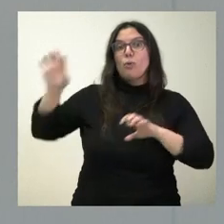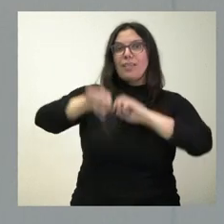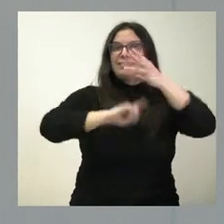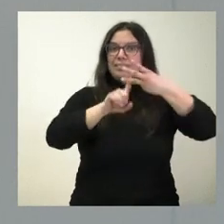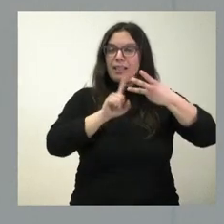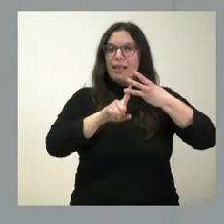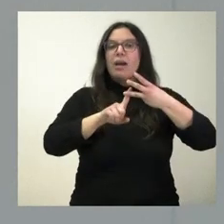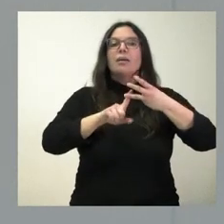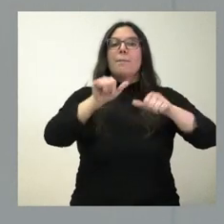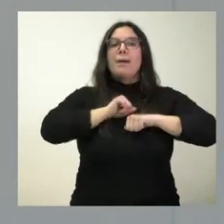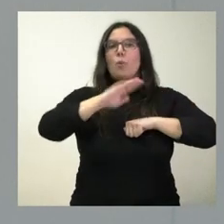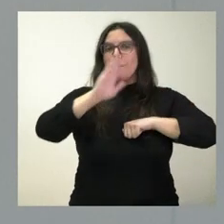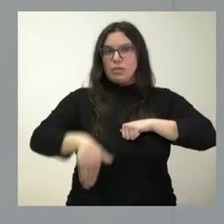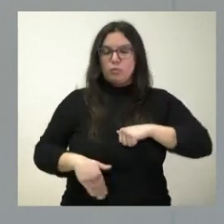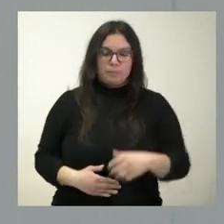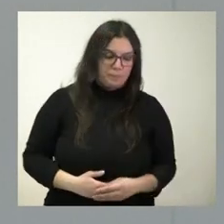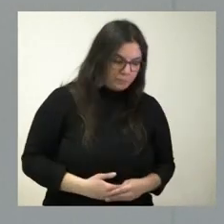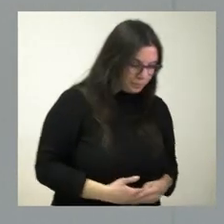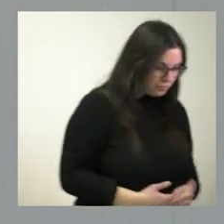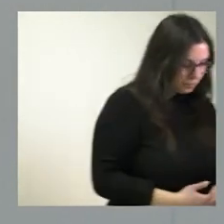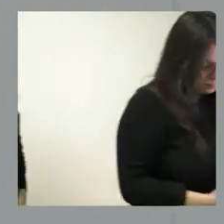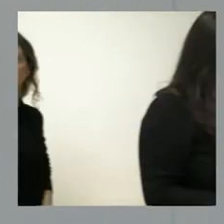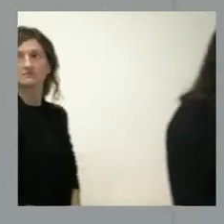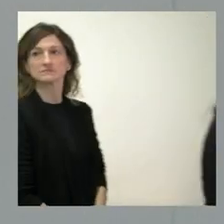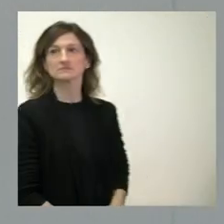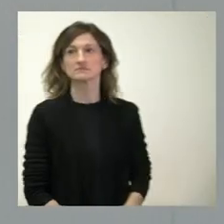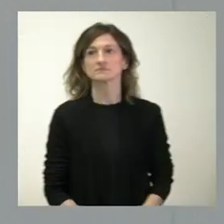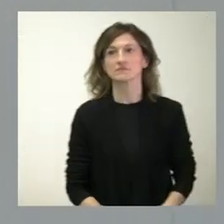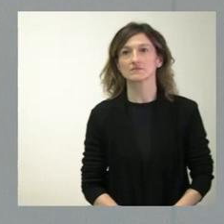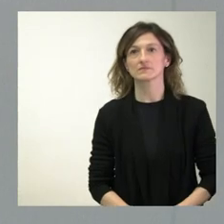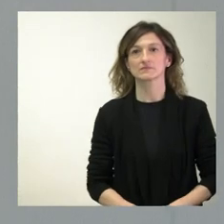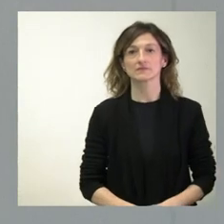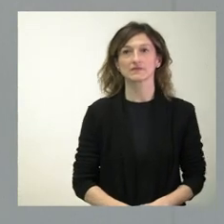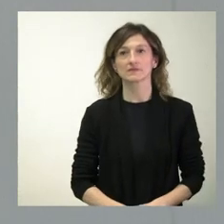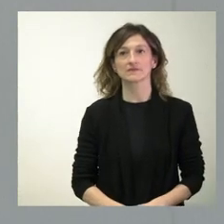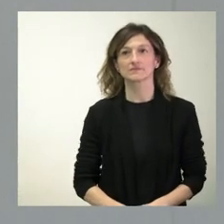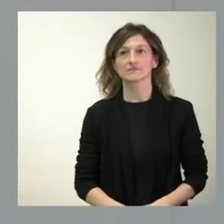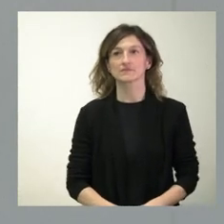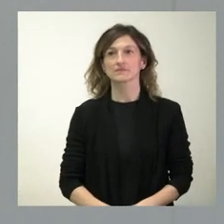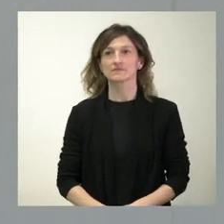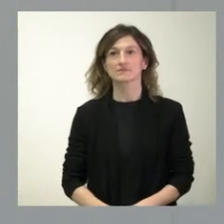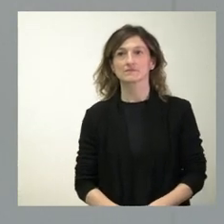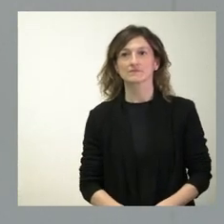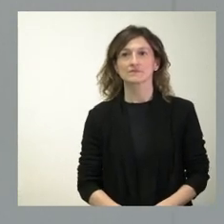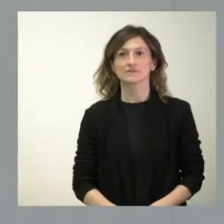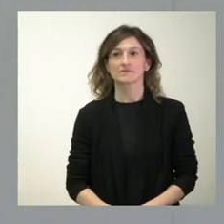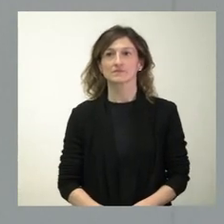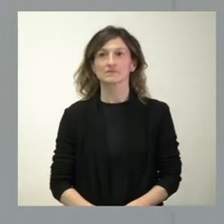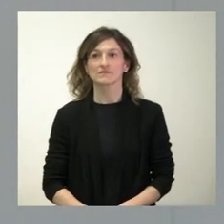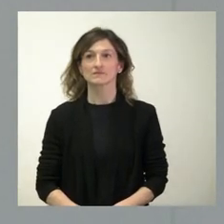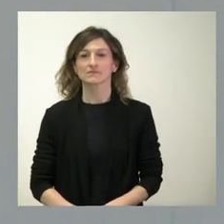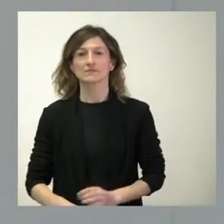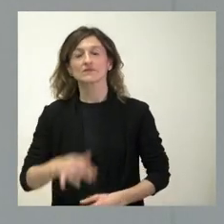con menor tasa de paro. Y esto no nos tiene que hacer sino reconocer la necesidad de seguir trabajando. Todavía hay en Castilla y León